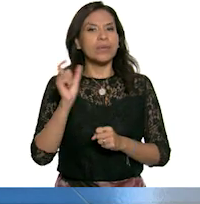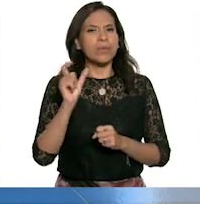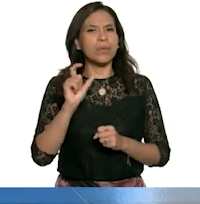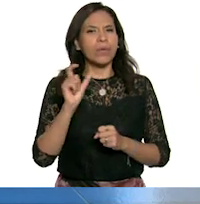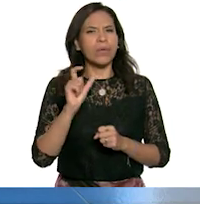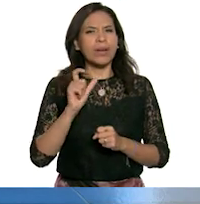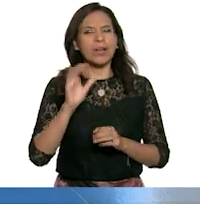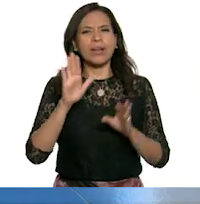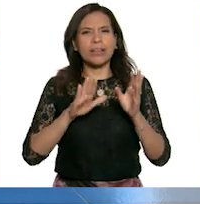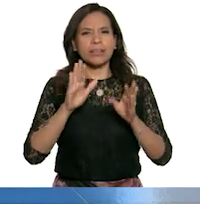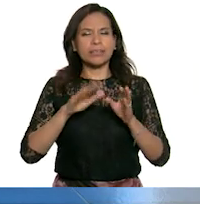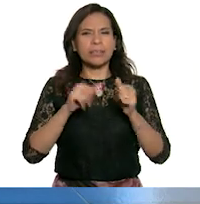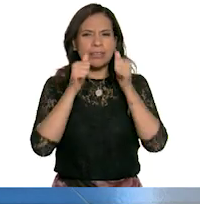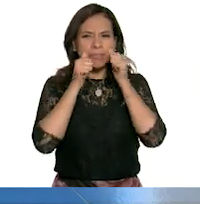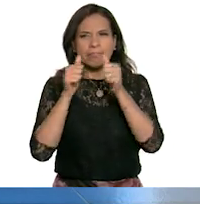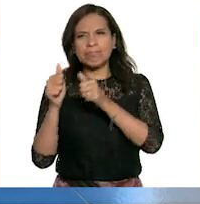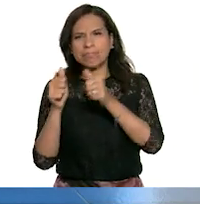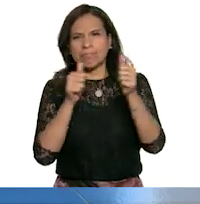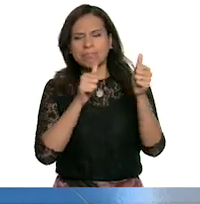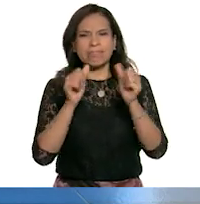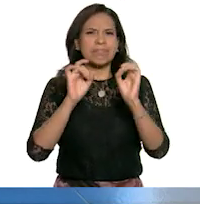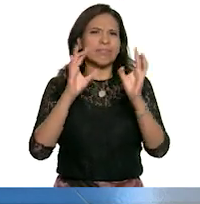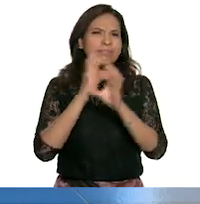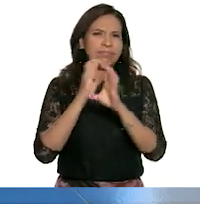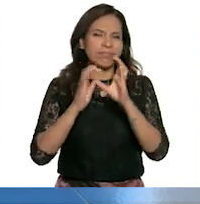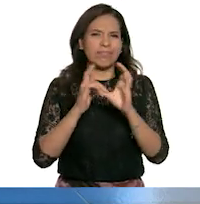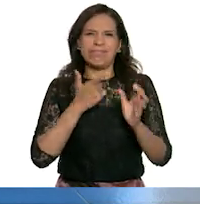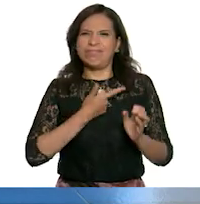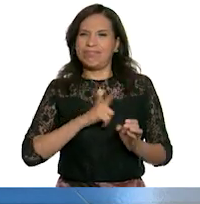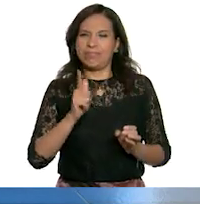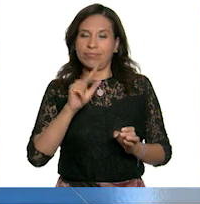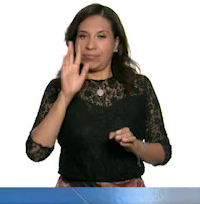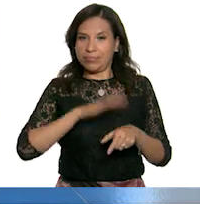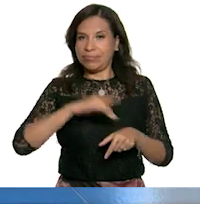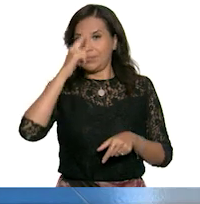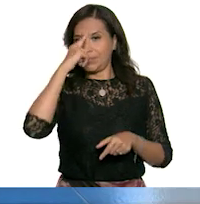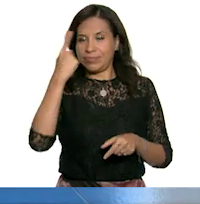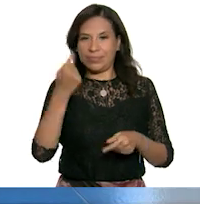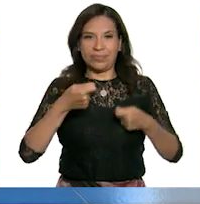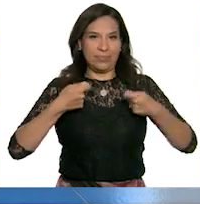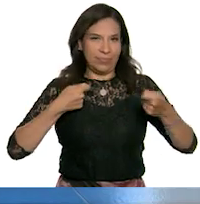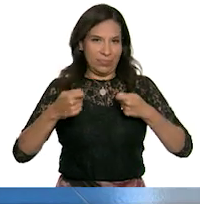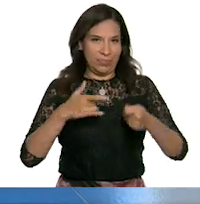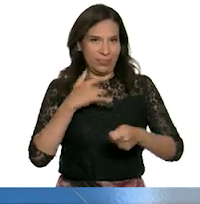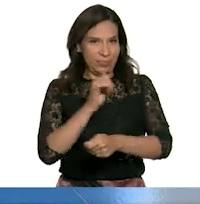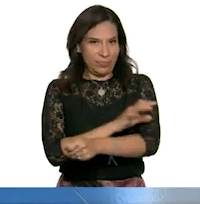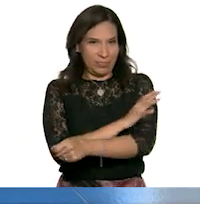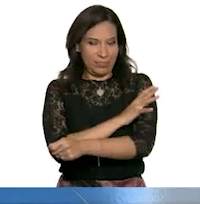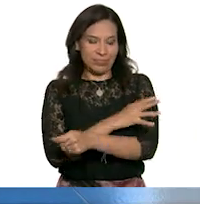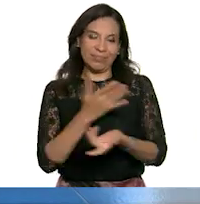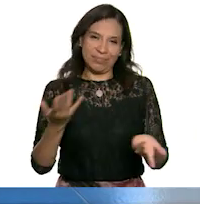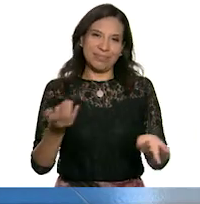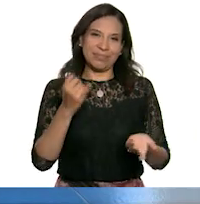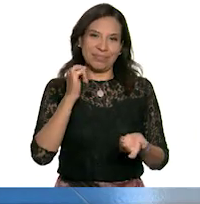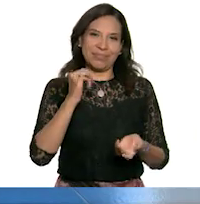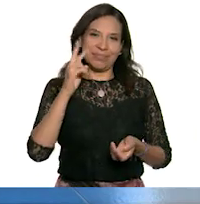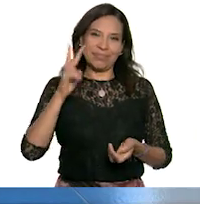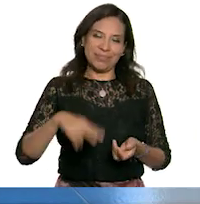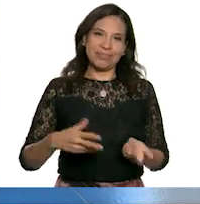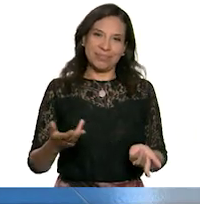distraemos nuestra atención de una situación desagradable, es más fácil regular nuestras emociones? Sí, cierto.